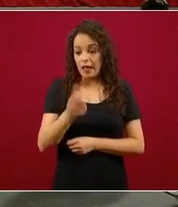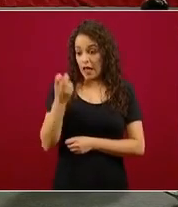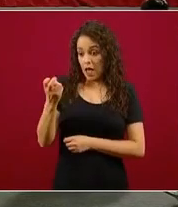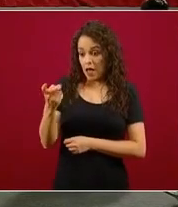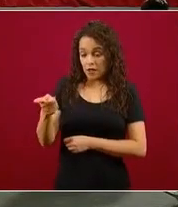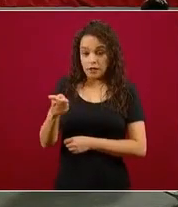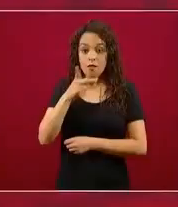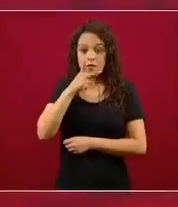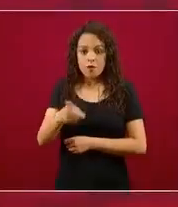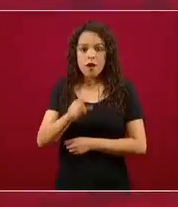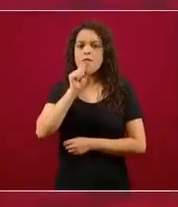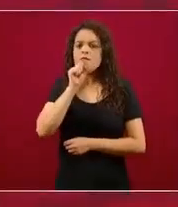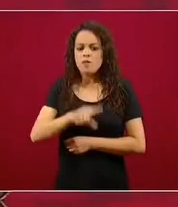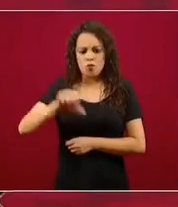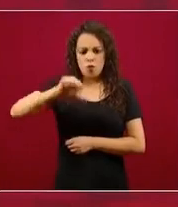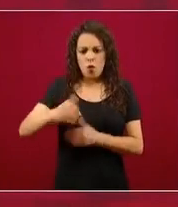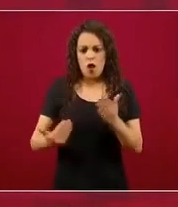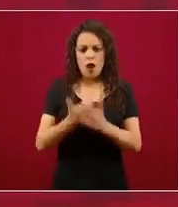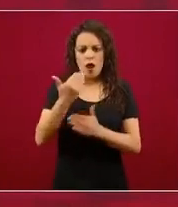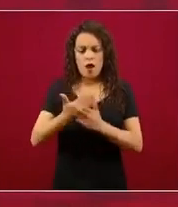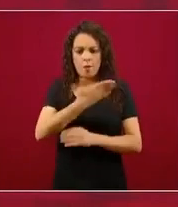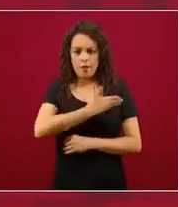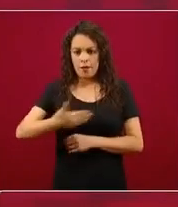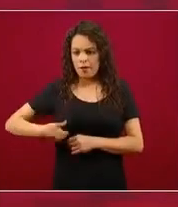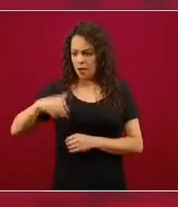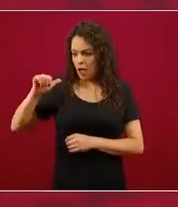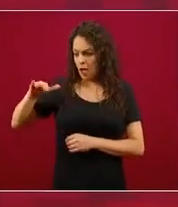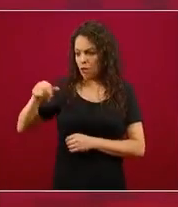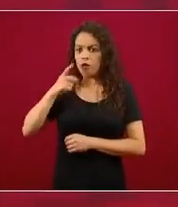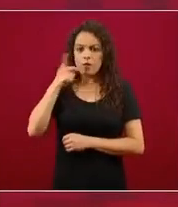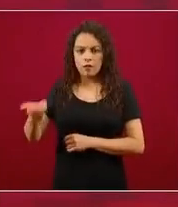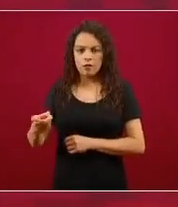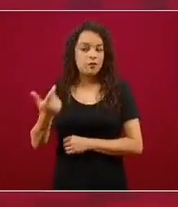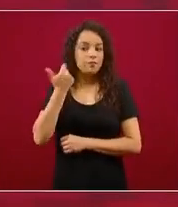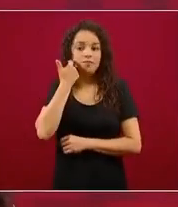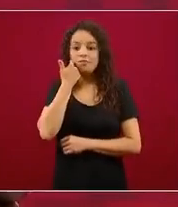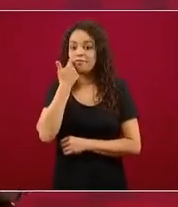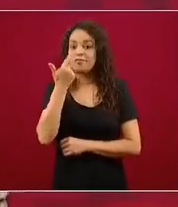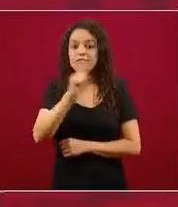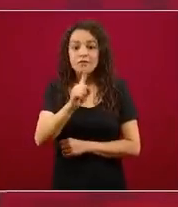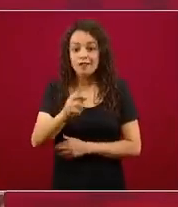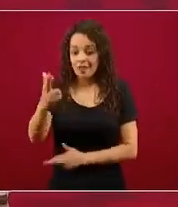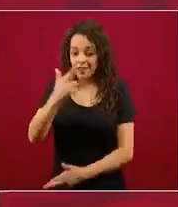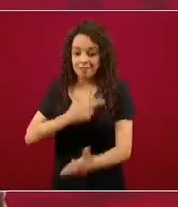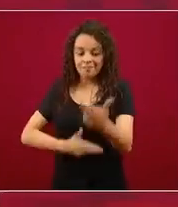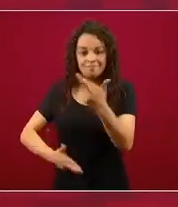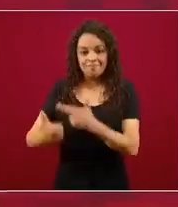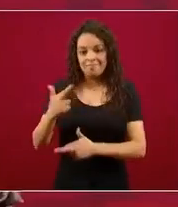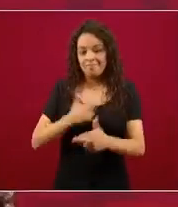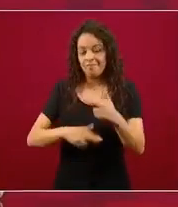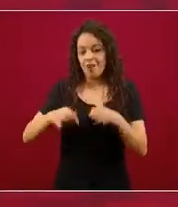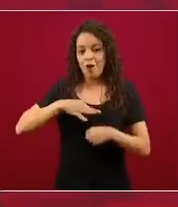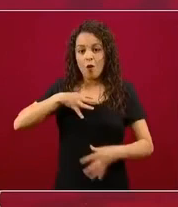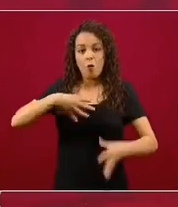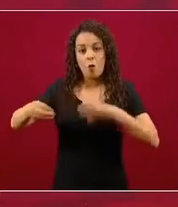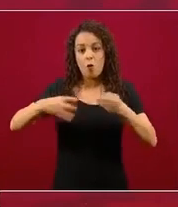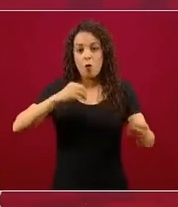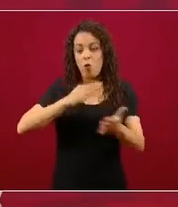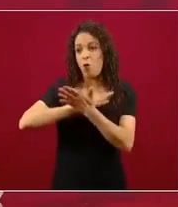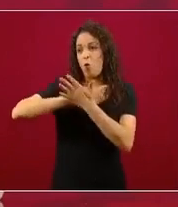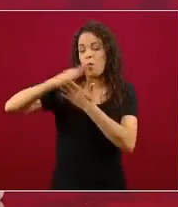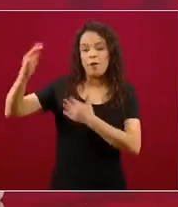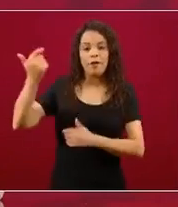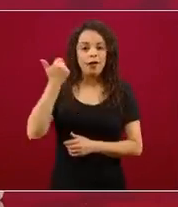manera en lo dijo el presidente esta mañana. No queremos que haya un rebrote, no queremos, definitivamente esperamos que no haya un